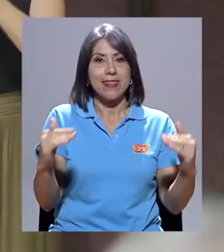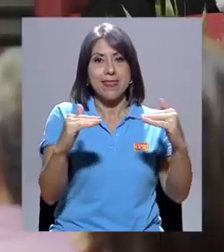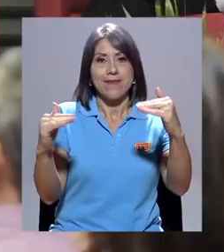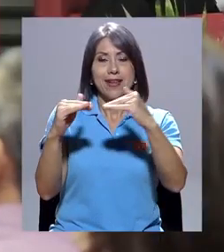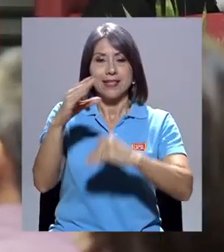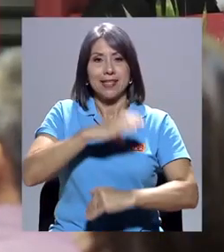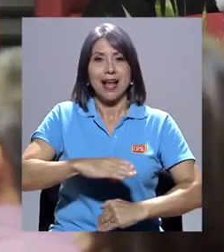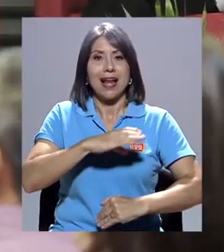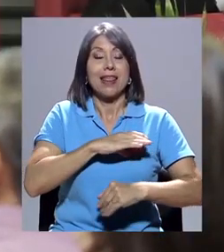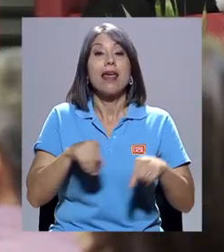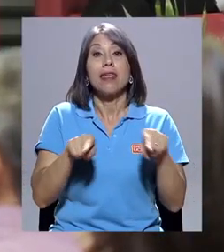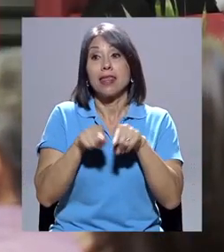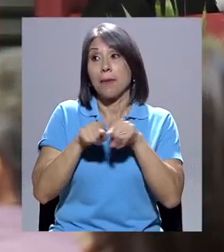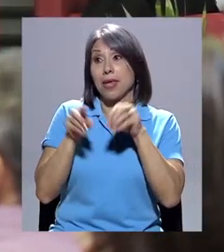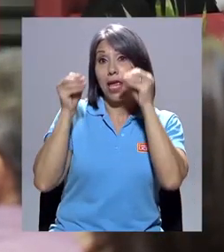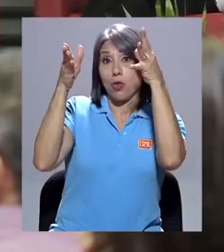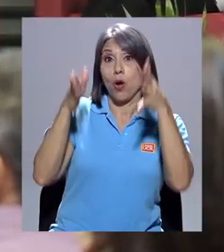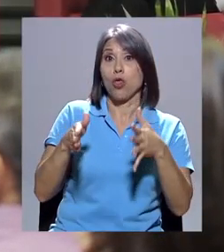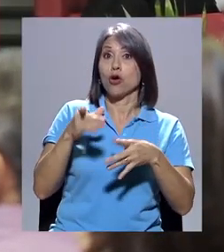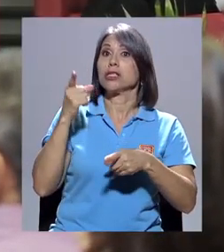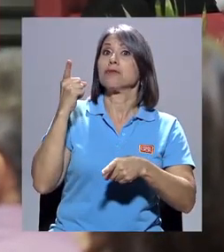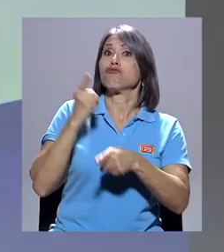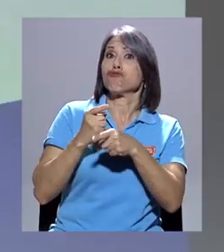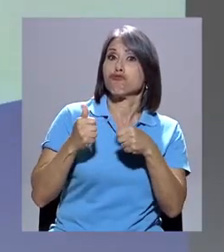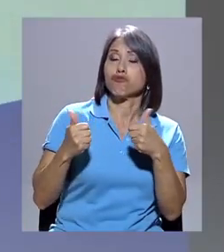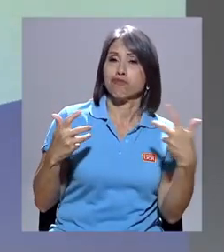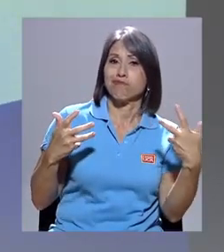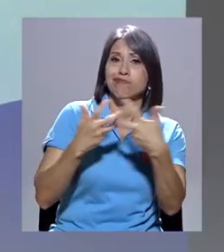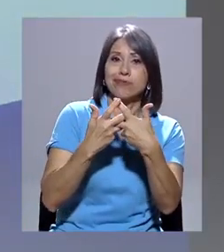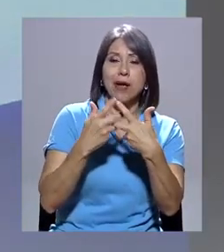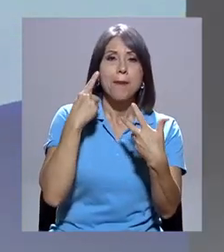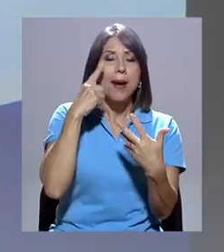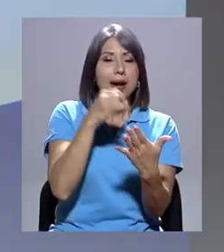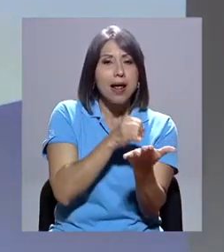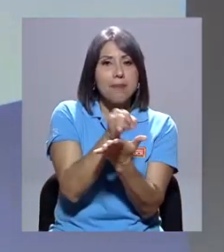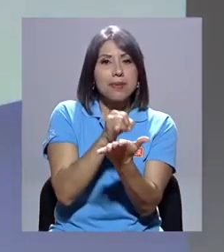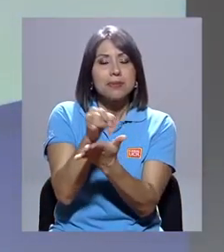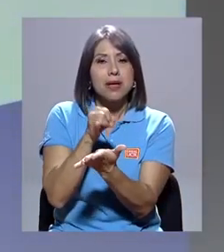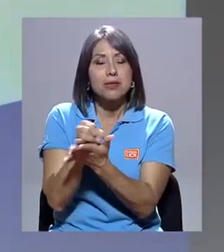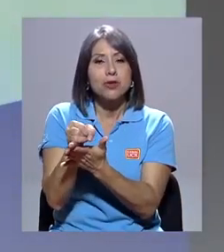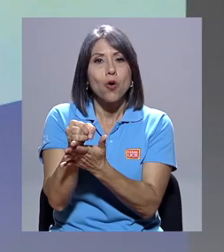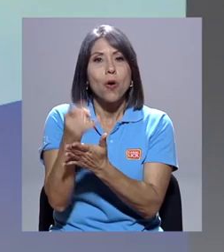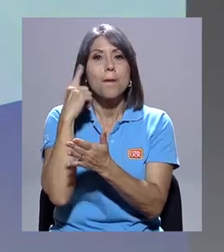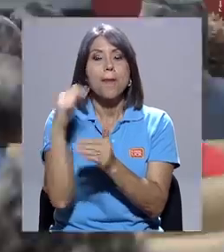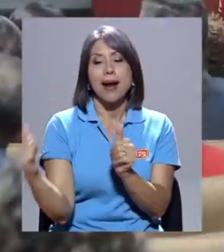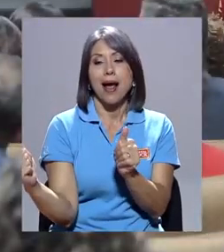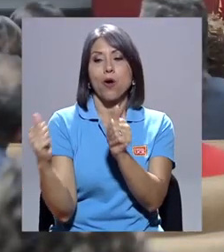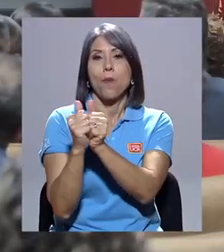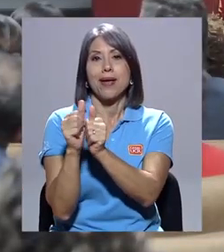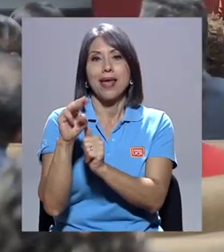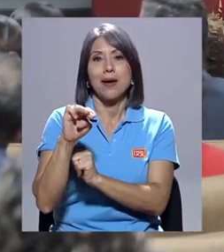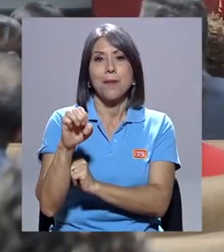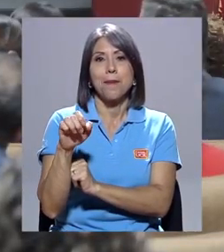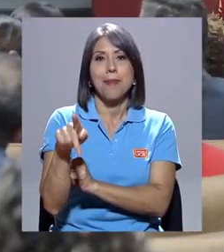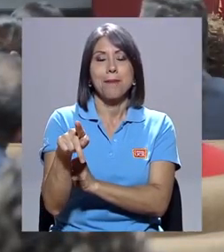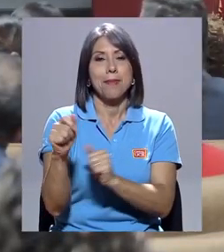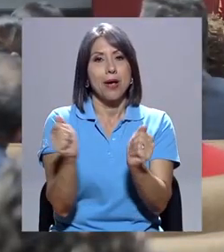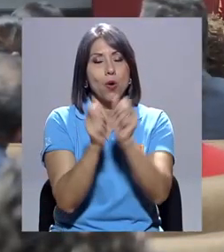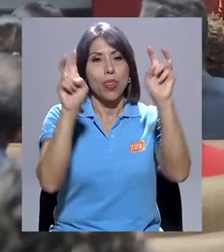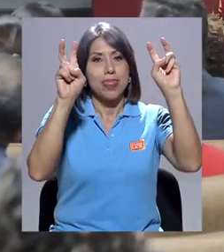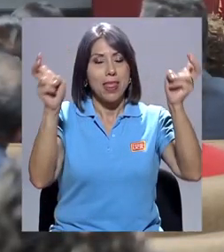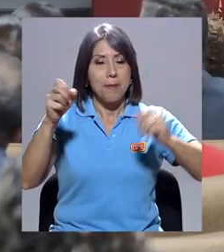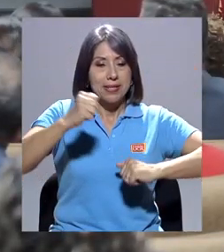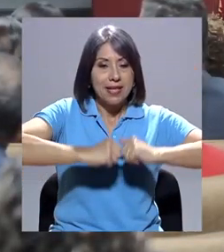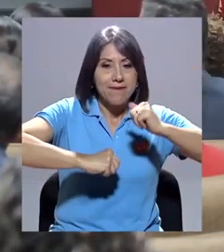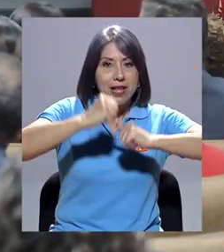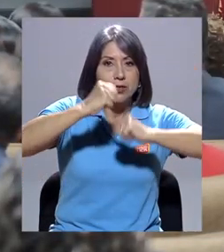la idoneidad de los educadores, para generar investigación y acompañar al MEP en temas de infraestructura y en